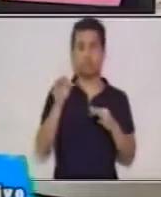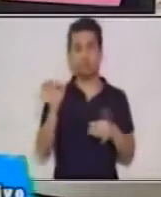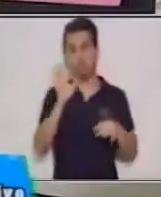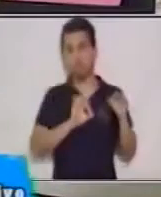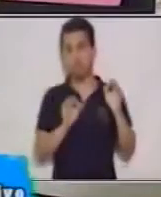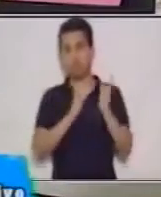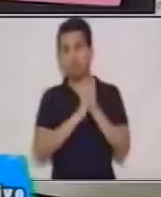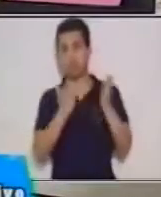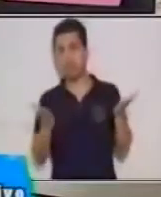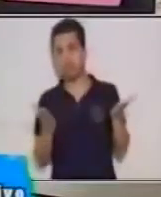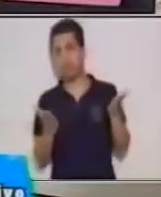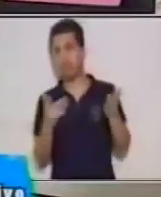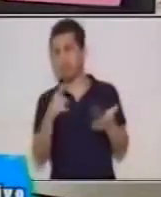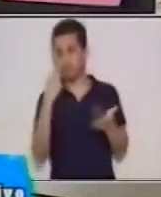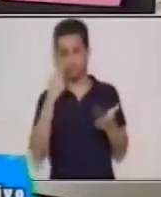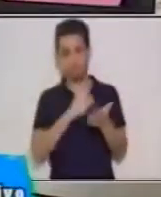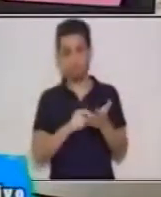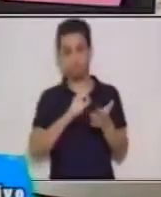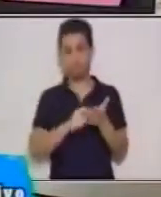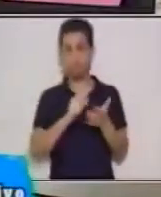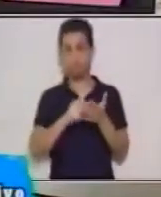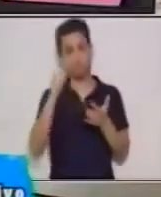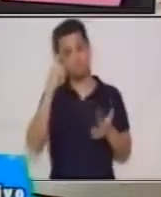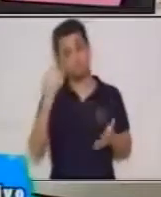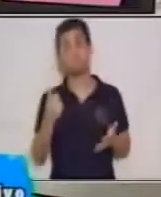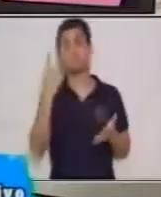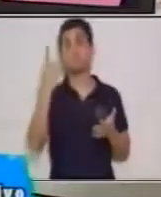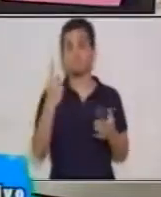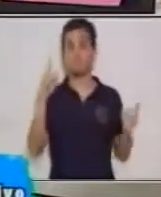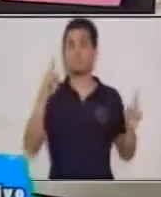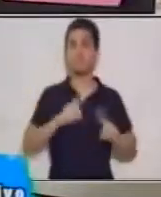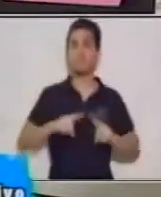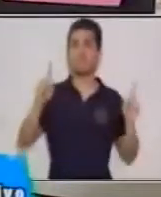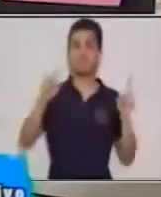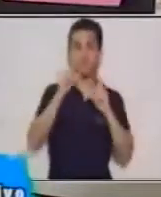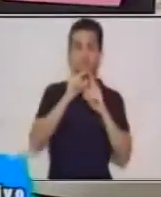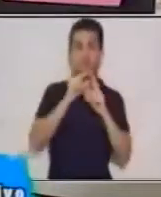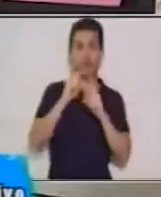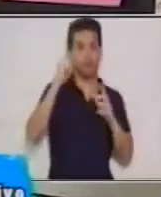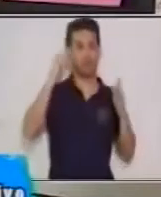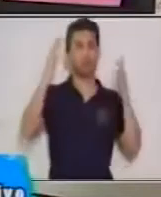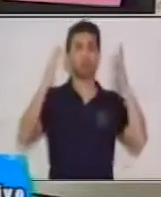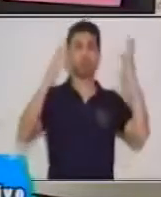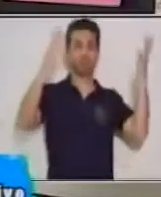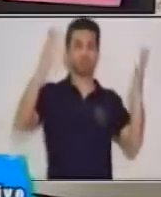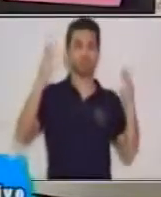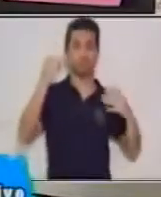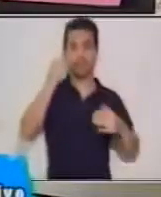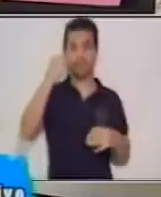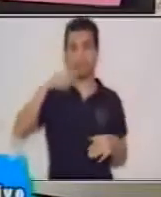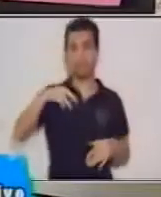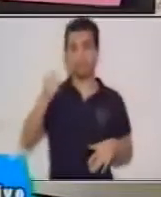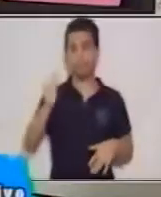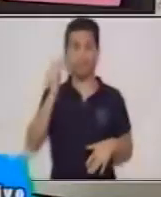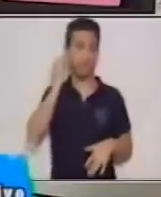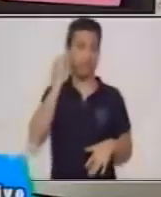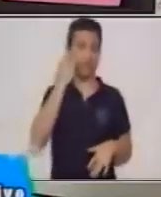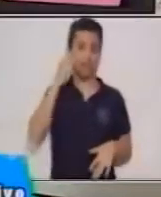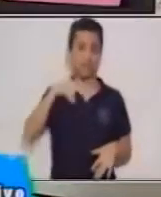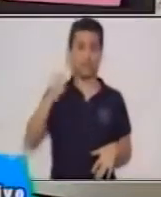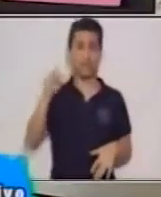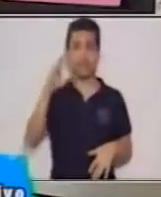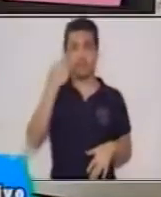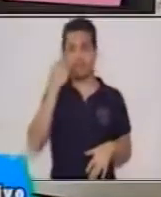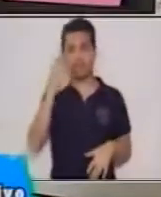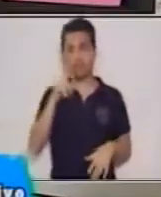entonces le está dando un sentido diferente a la palabra o el significado al objeto que usted quiera tomar